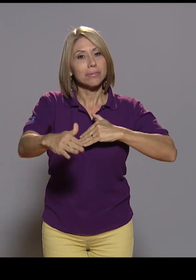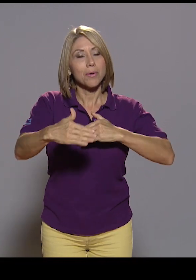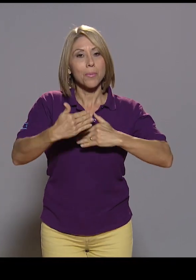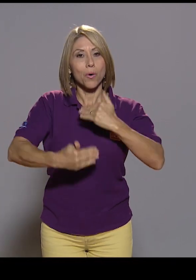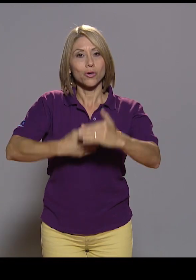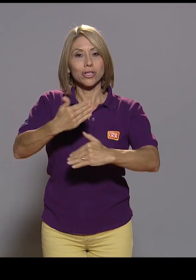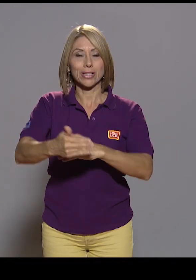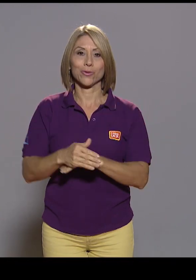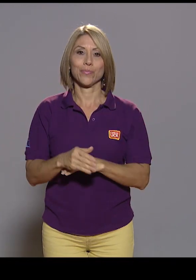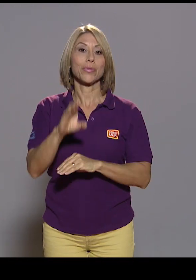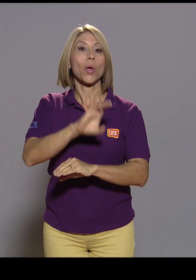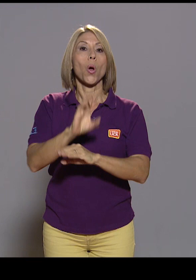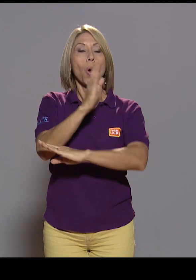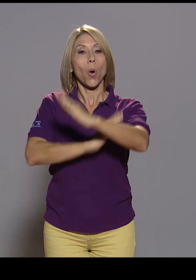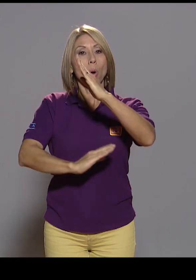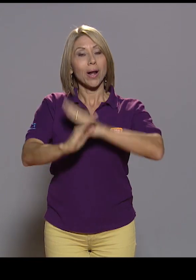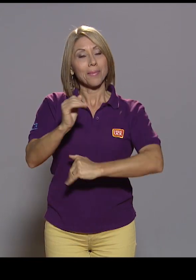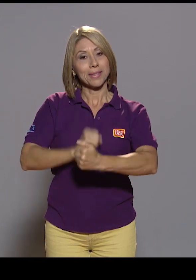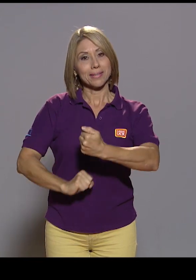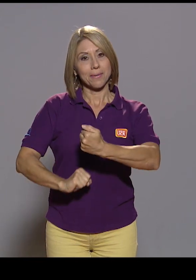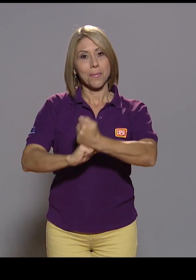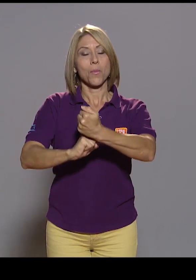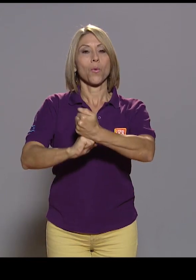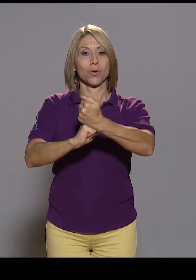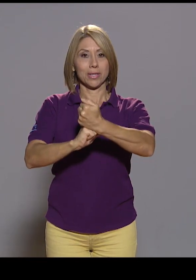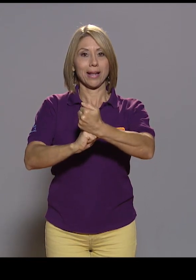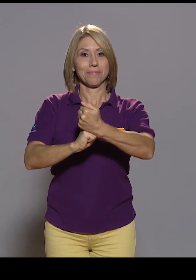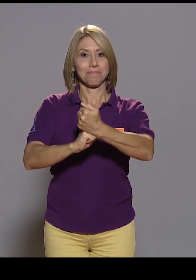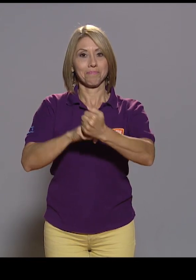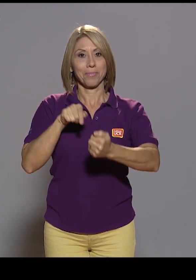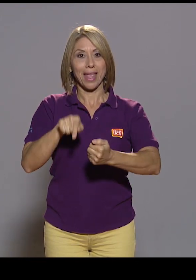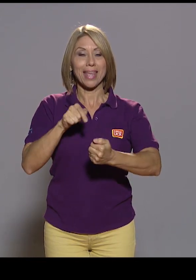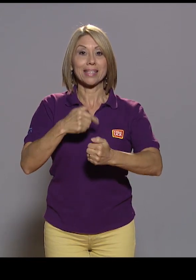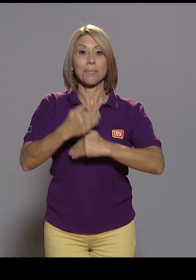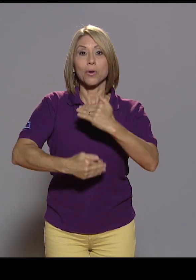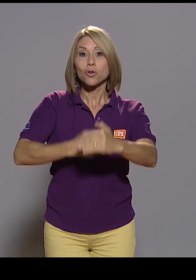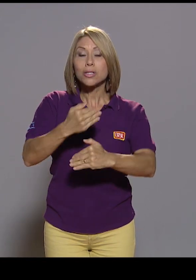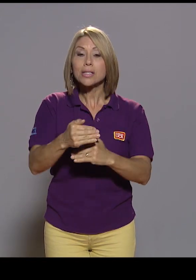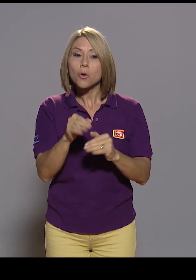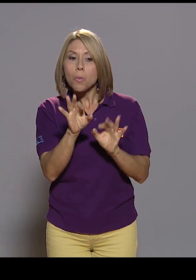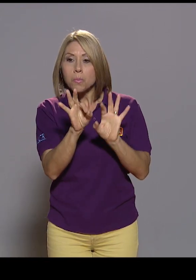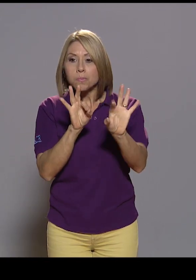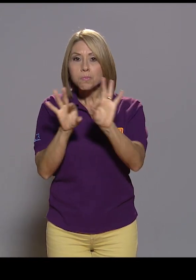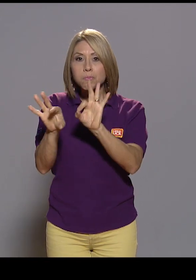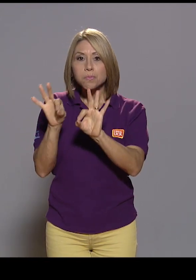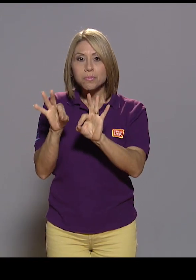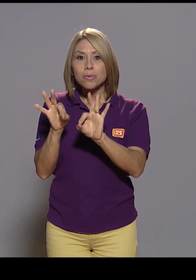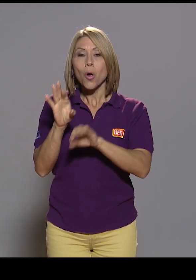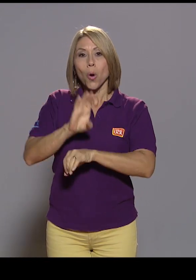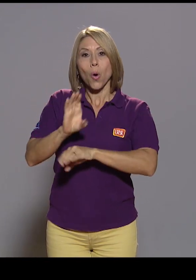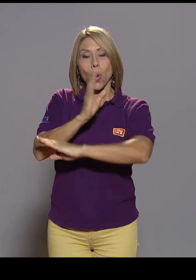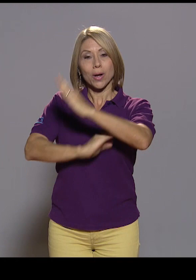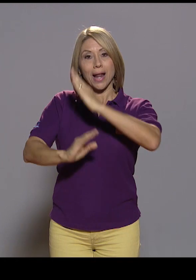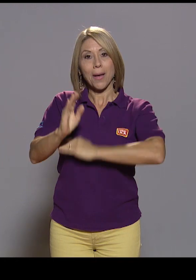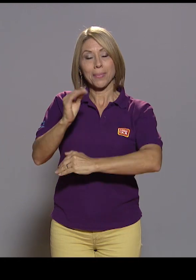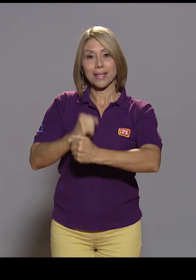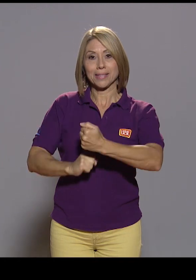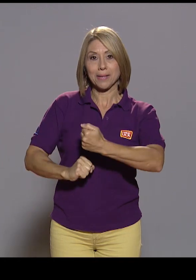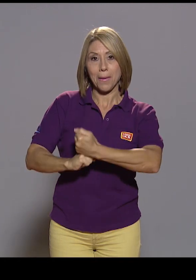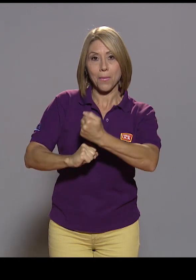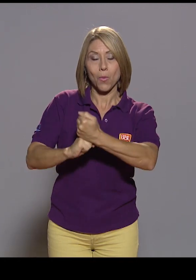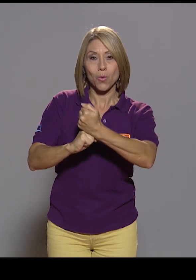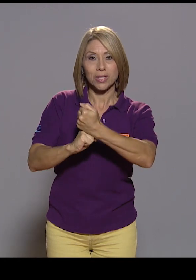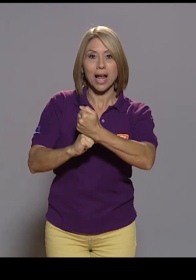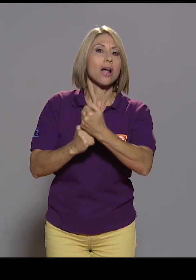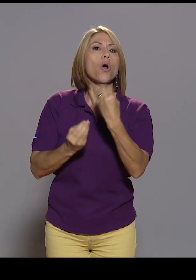proceso. El CONABIS va a apoyar, como les decía, en ese proceso selectivo a aquellas personas que estén en promesa a